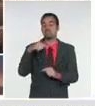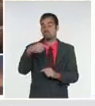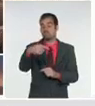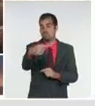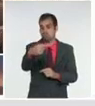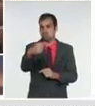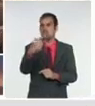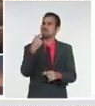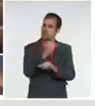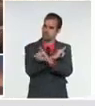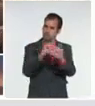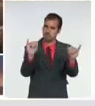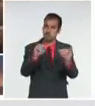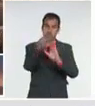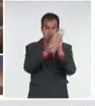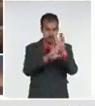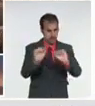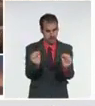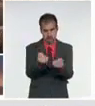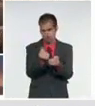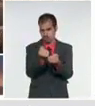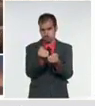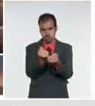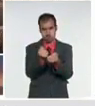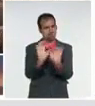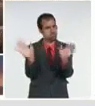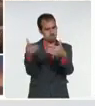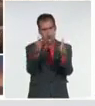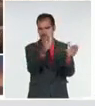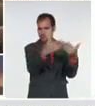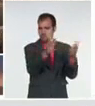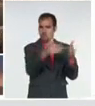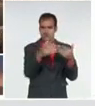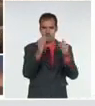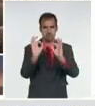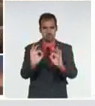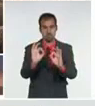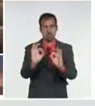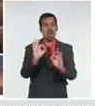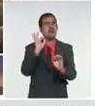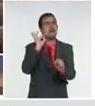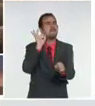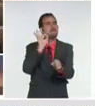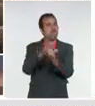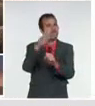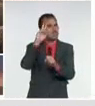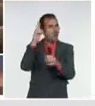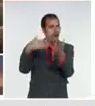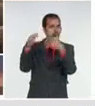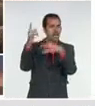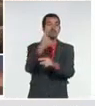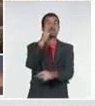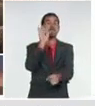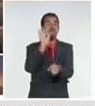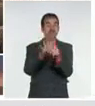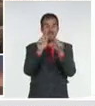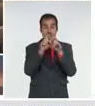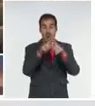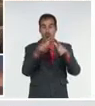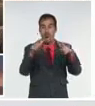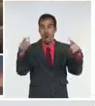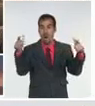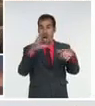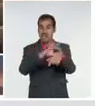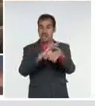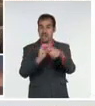cierre más drásticas como ante el primer rebrote de COVID-19. Baja percepción de riesgo